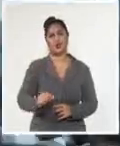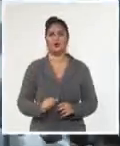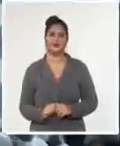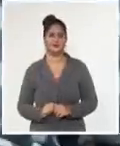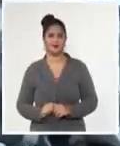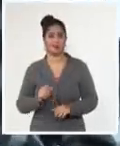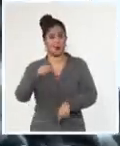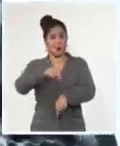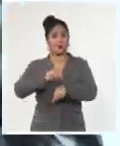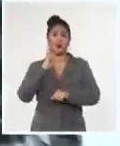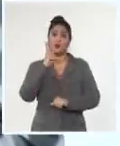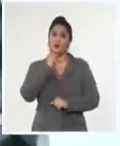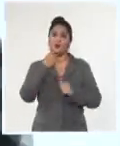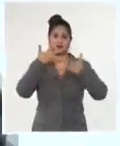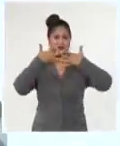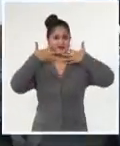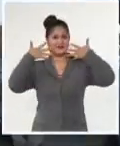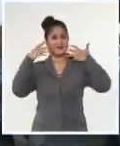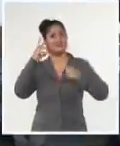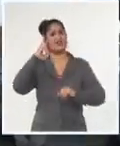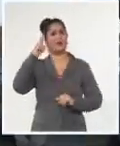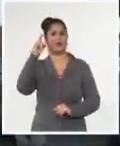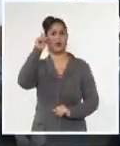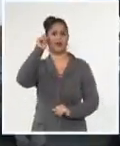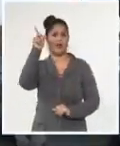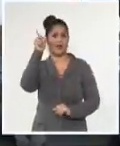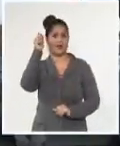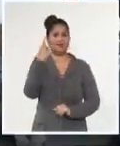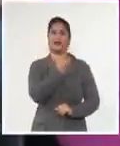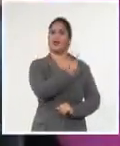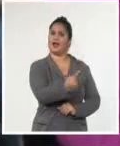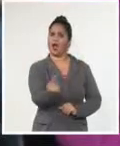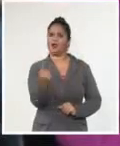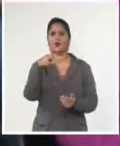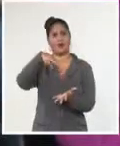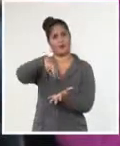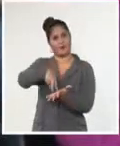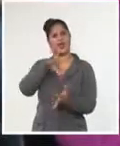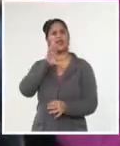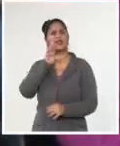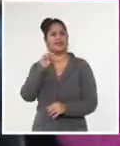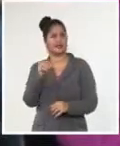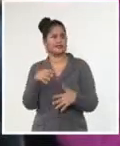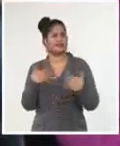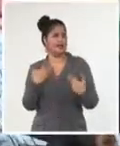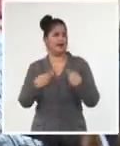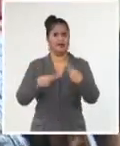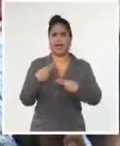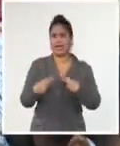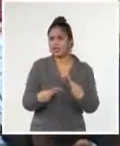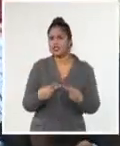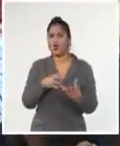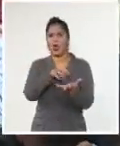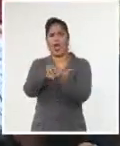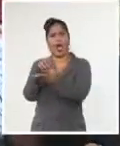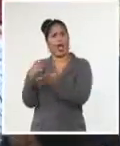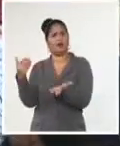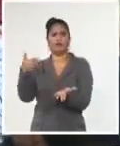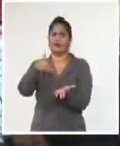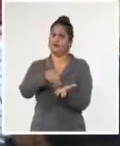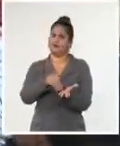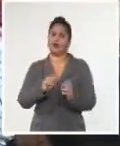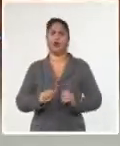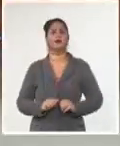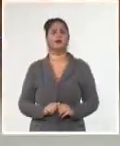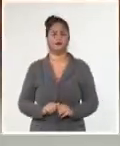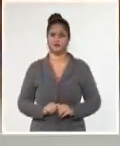memoria de Armando Hart entre los iniciadores de la campaña de alfabetización o la inspiración en Pablo Freire a 100 años de su natalicio. Sin